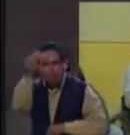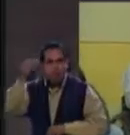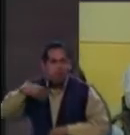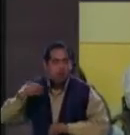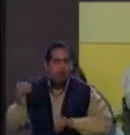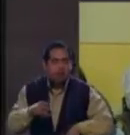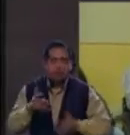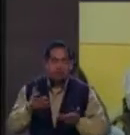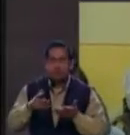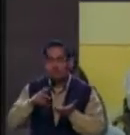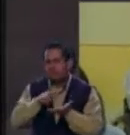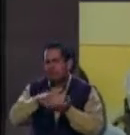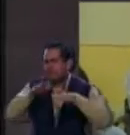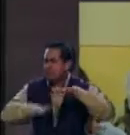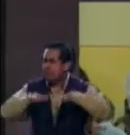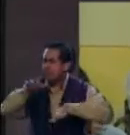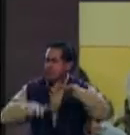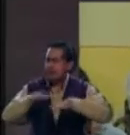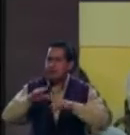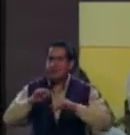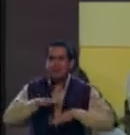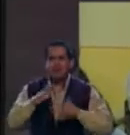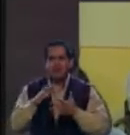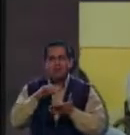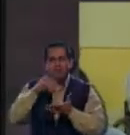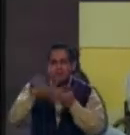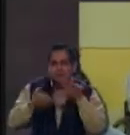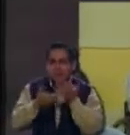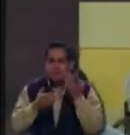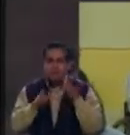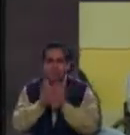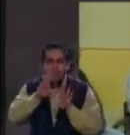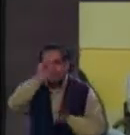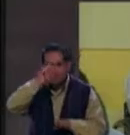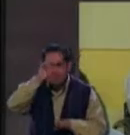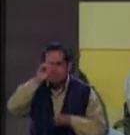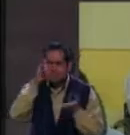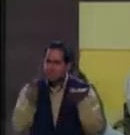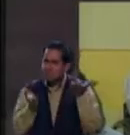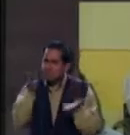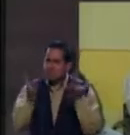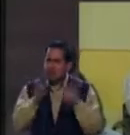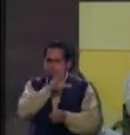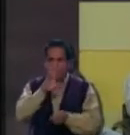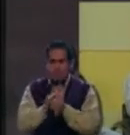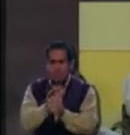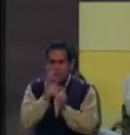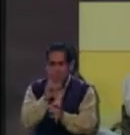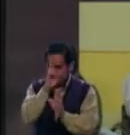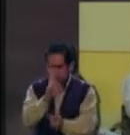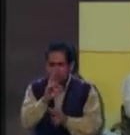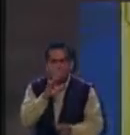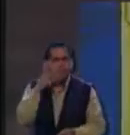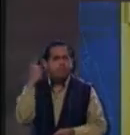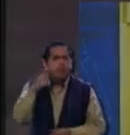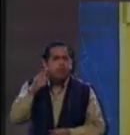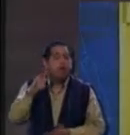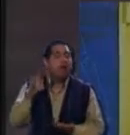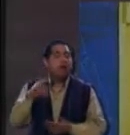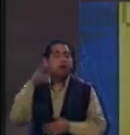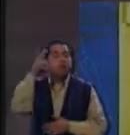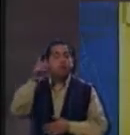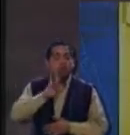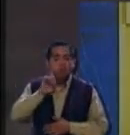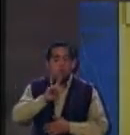Muchas veces, bueno, la mayoría de las veces no hay como un equilibrio saludable para que la mujer